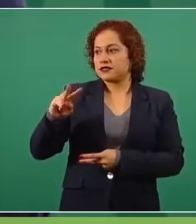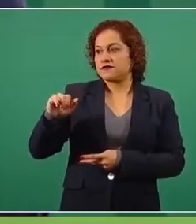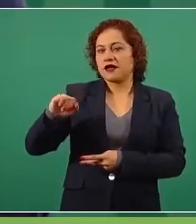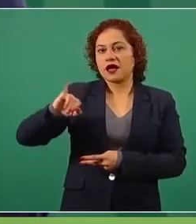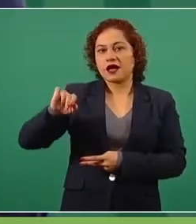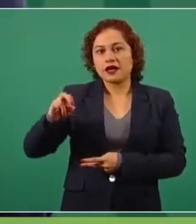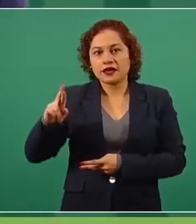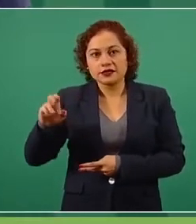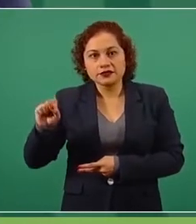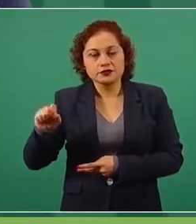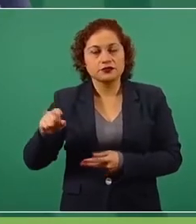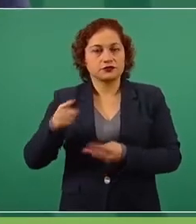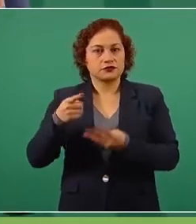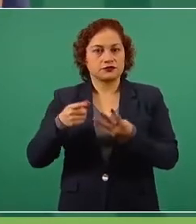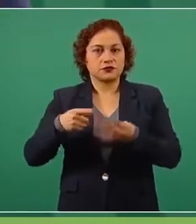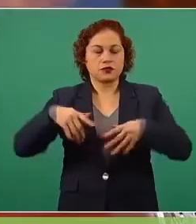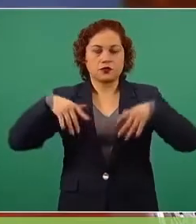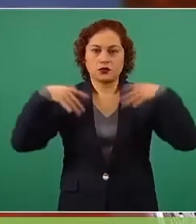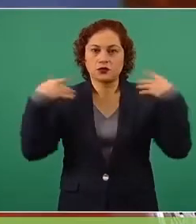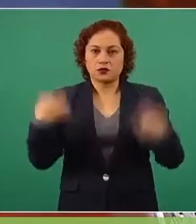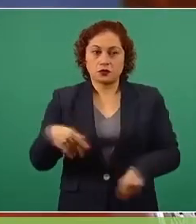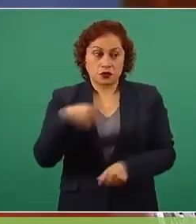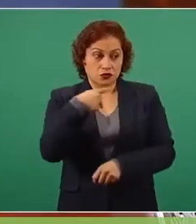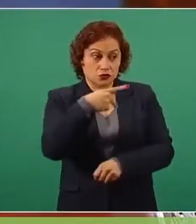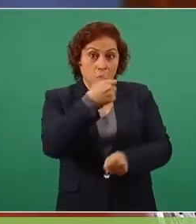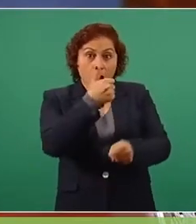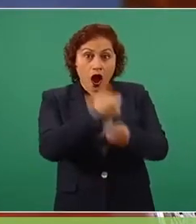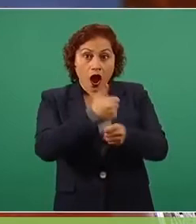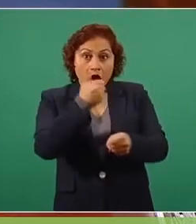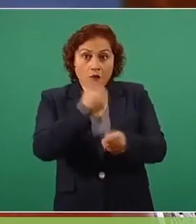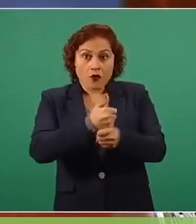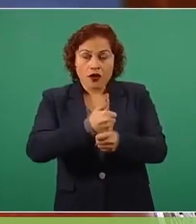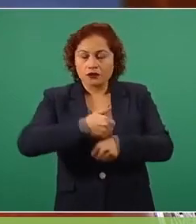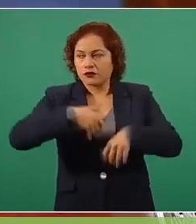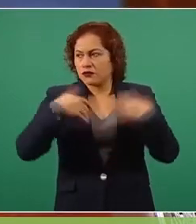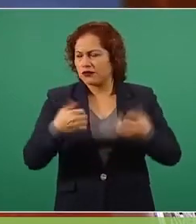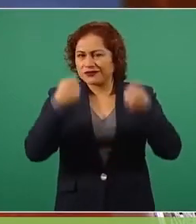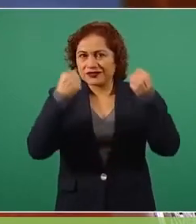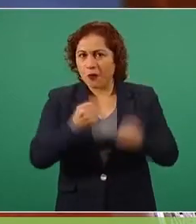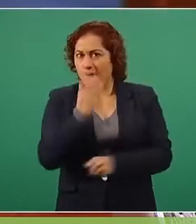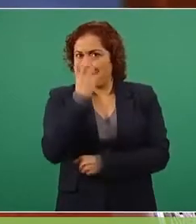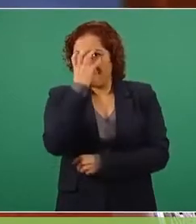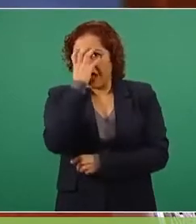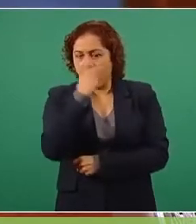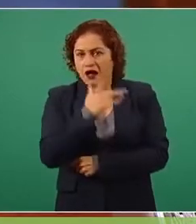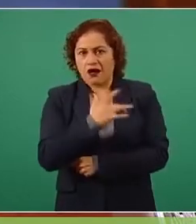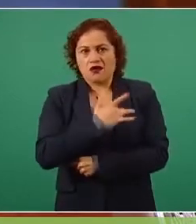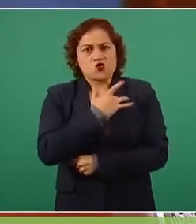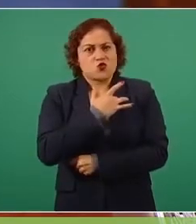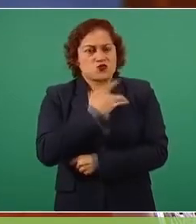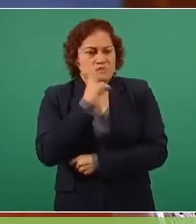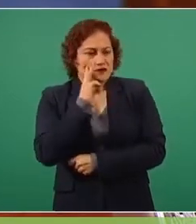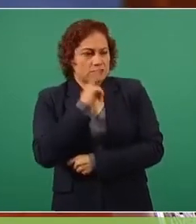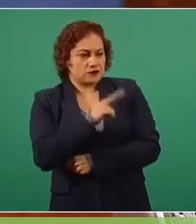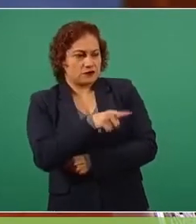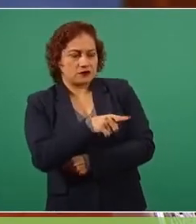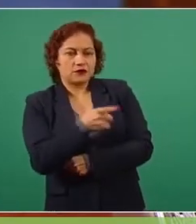se moriría de vergüenza a su abuelo, si lo viera